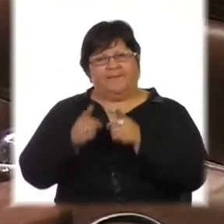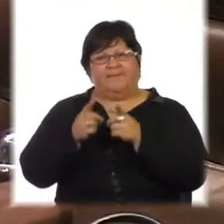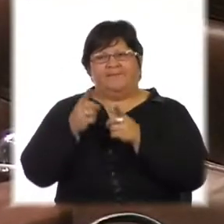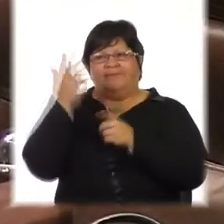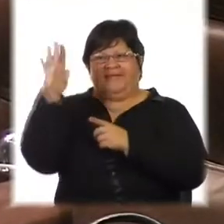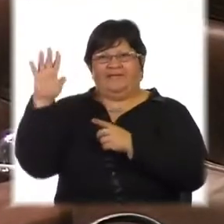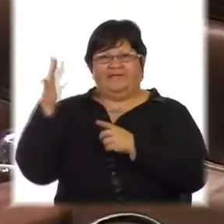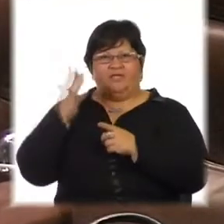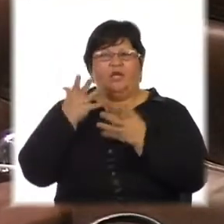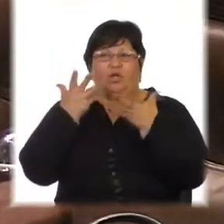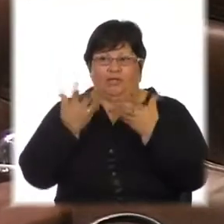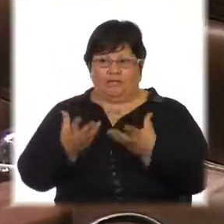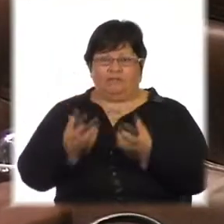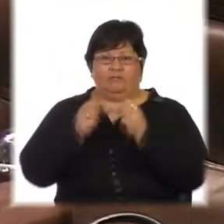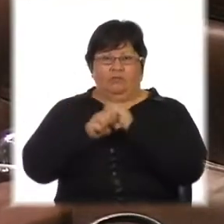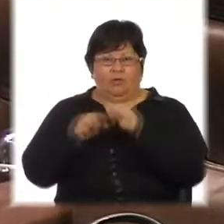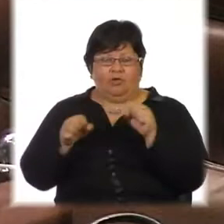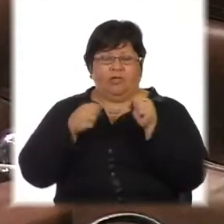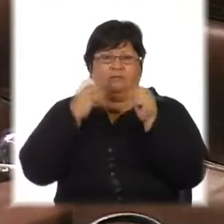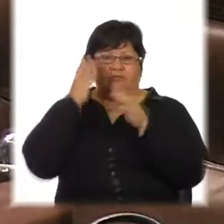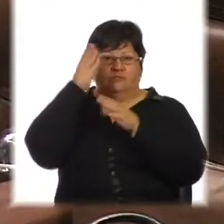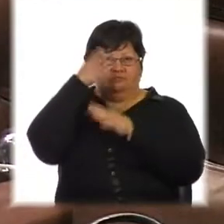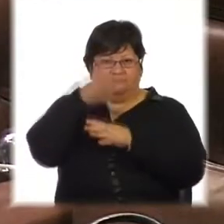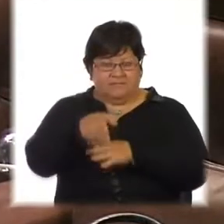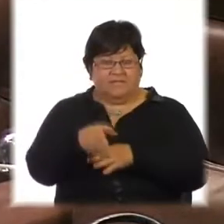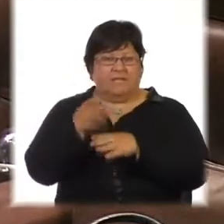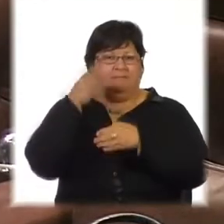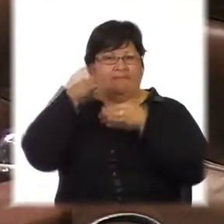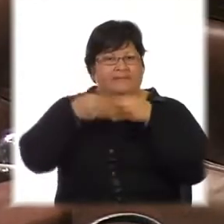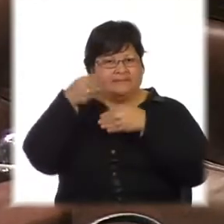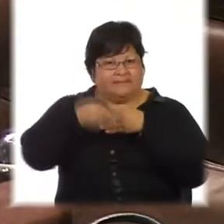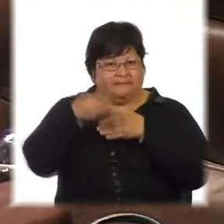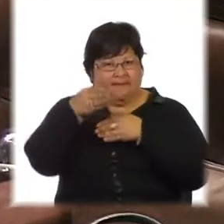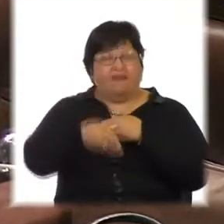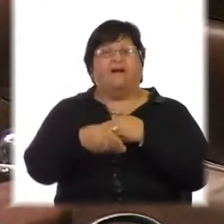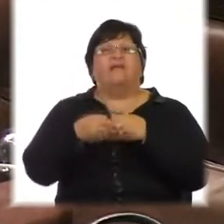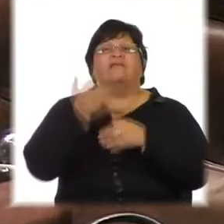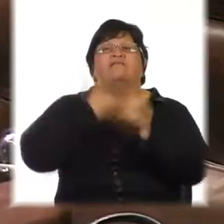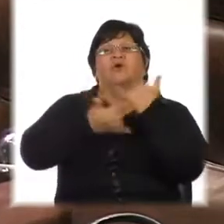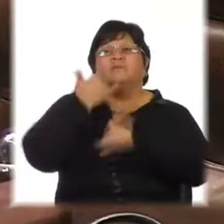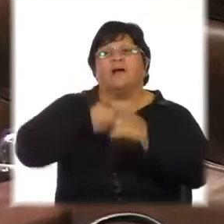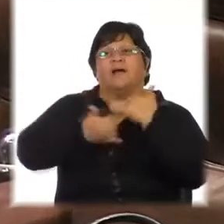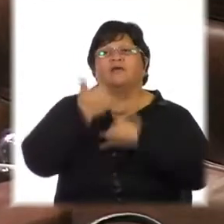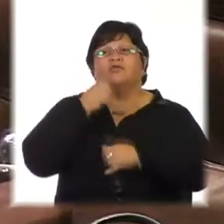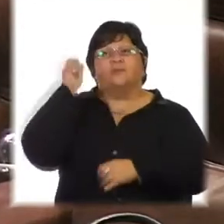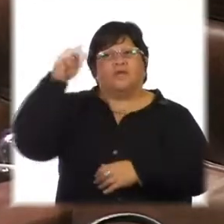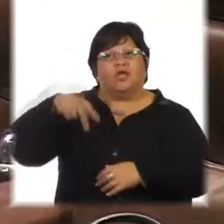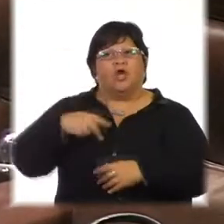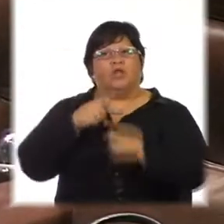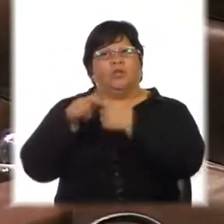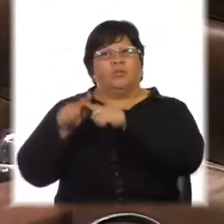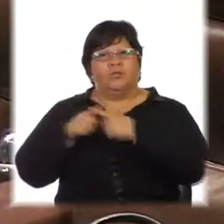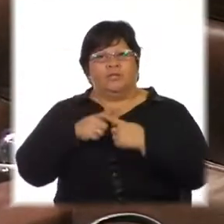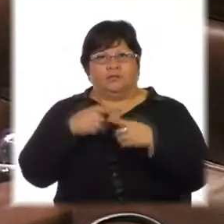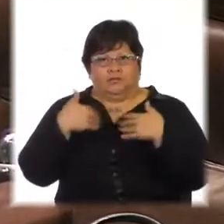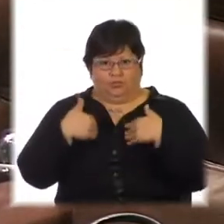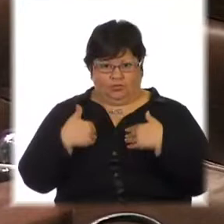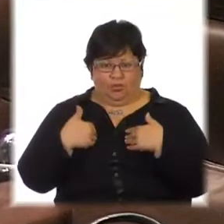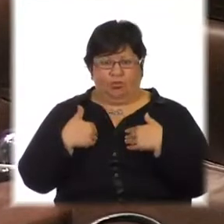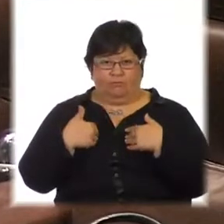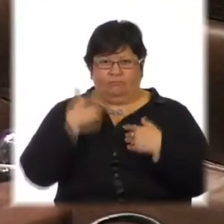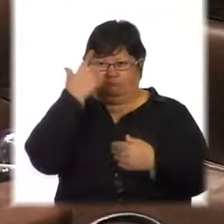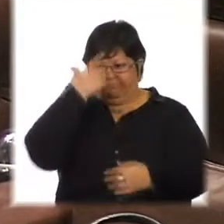quisimos pudimos allí ir, participar, informarnos, dar nuestra opinión, discutir. Yo particularmente le dije